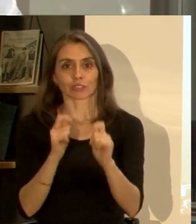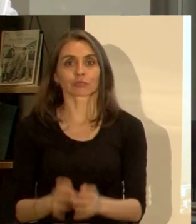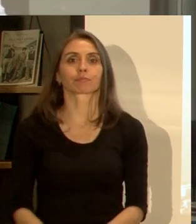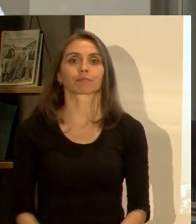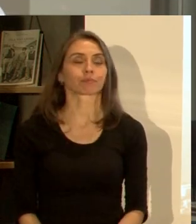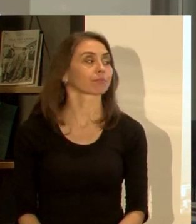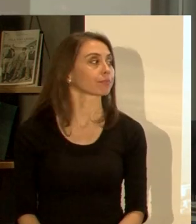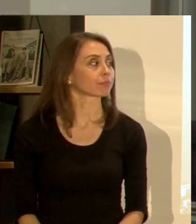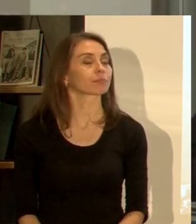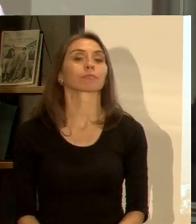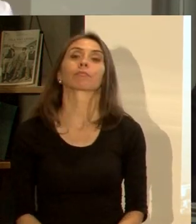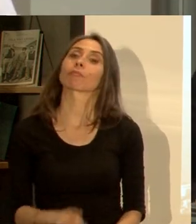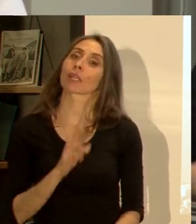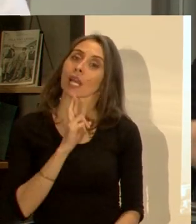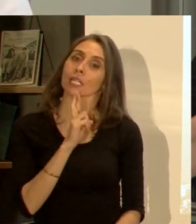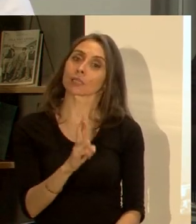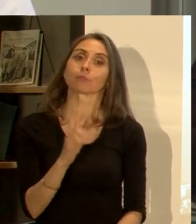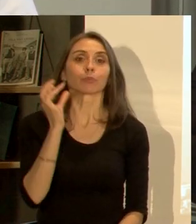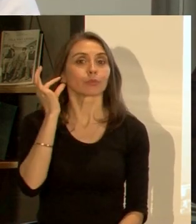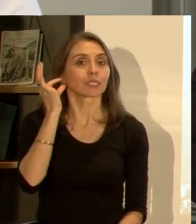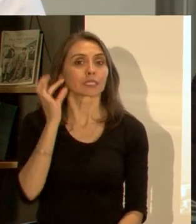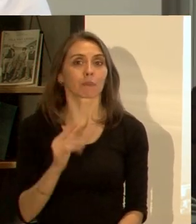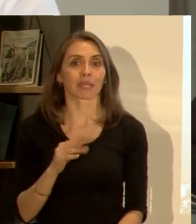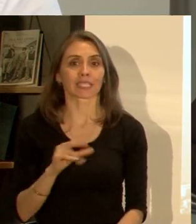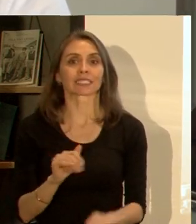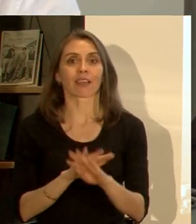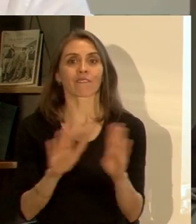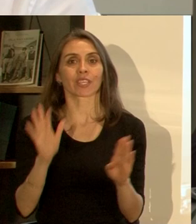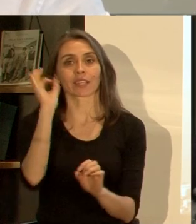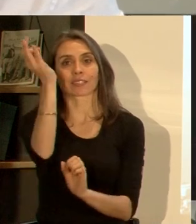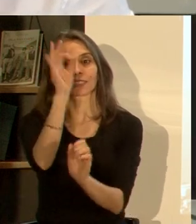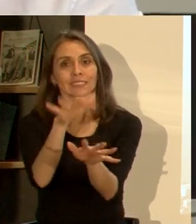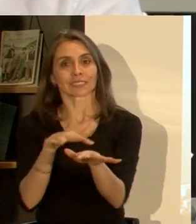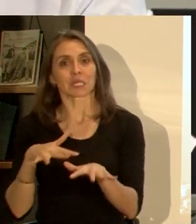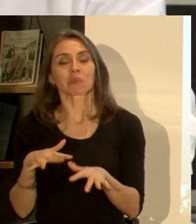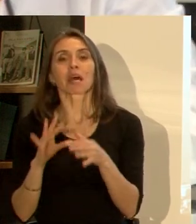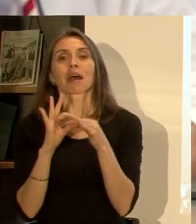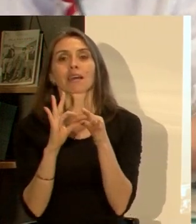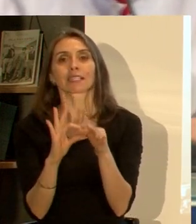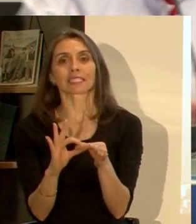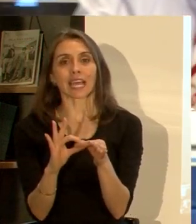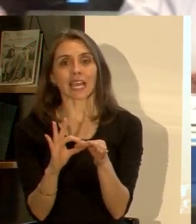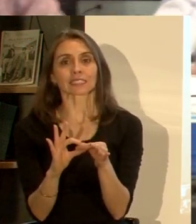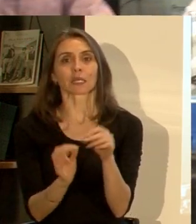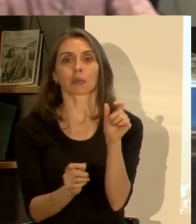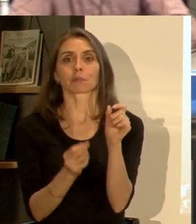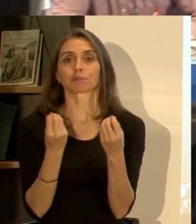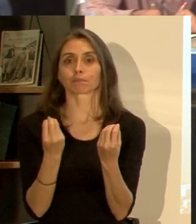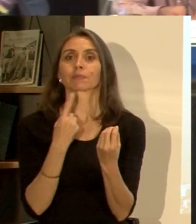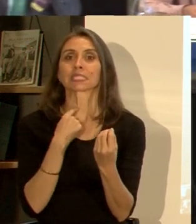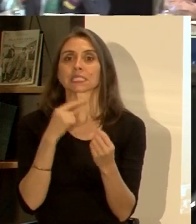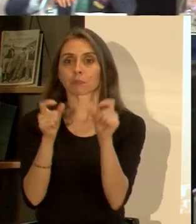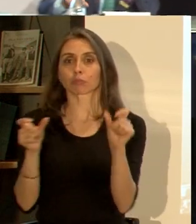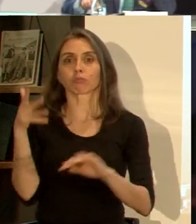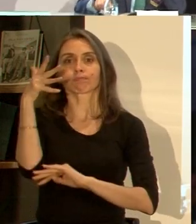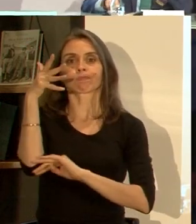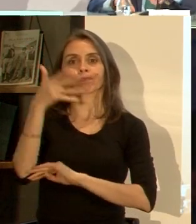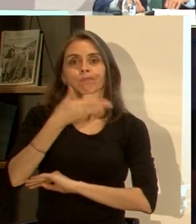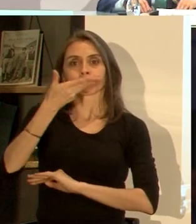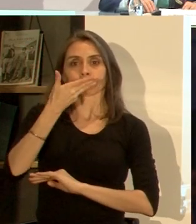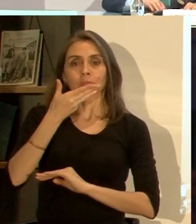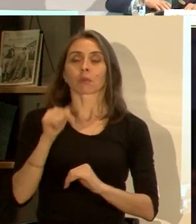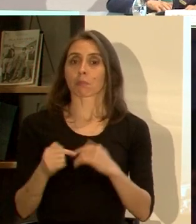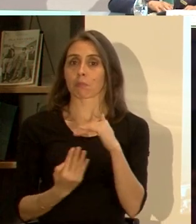con esta respuesta de Patricia damos por cerrado nuestro seminario quiero agradecer a los interesantes expositores